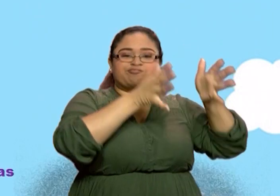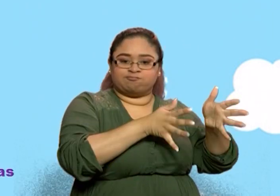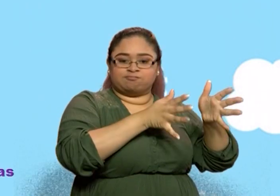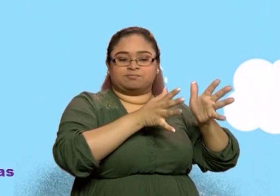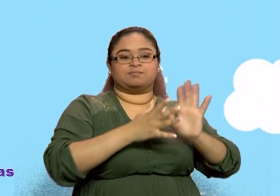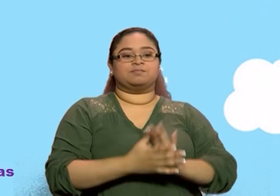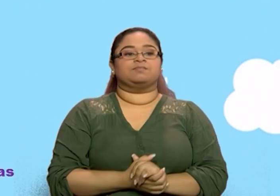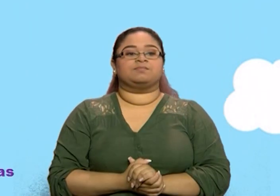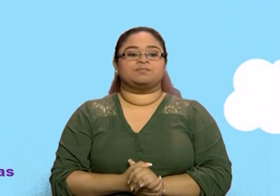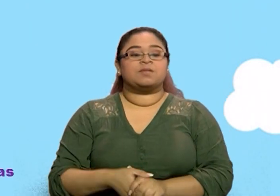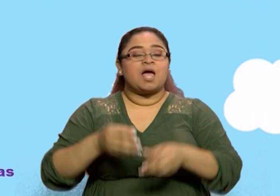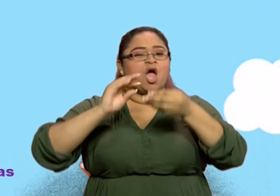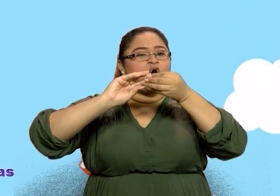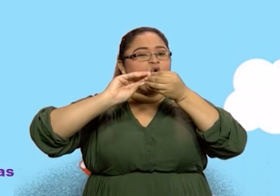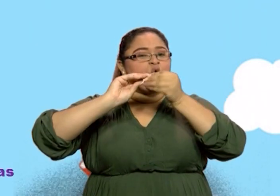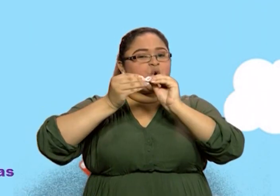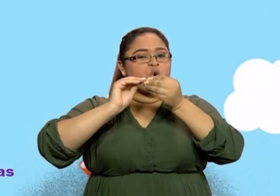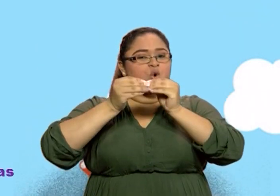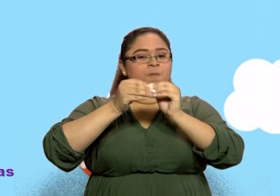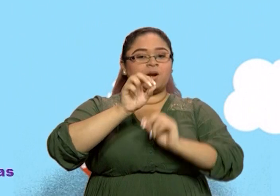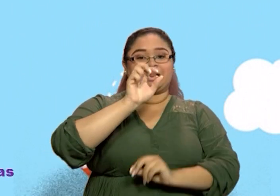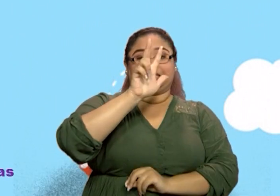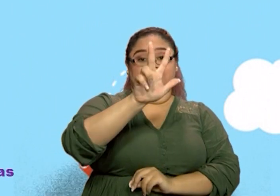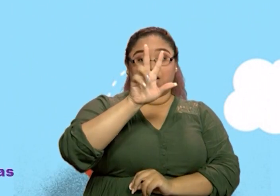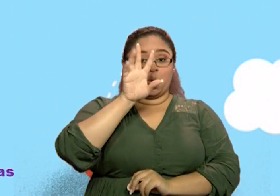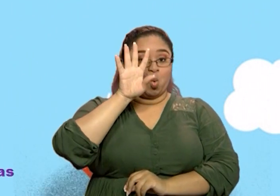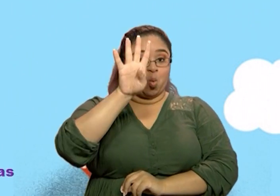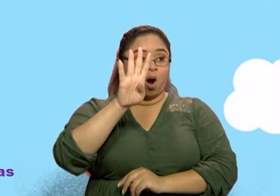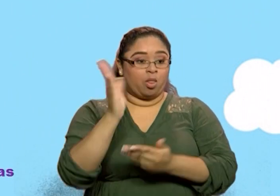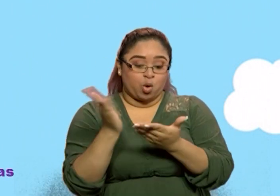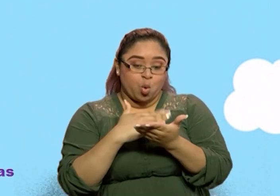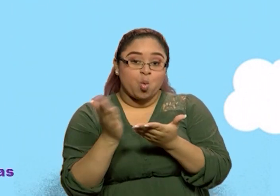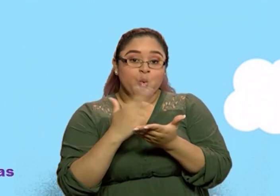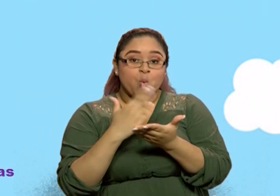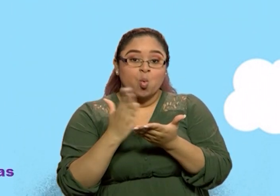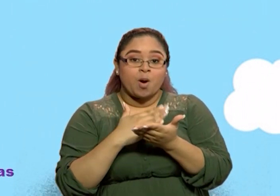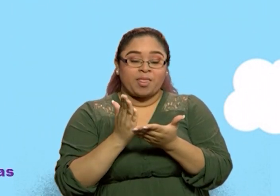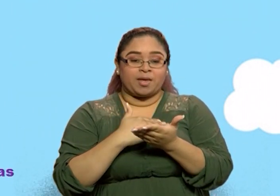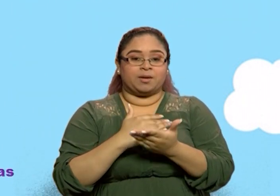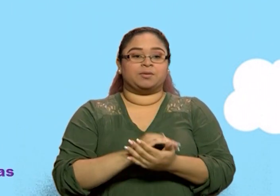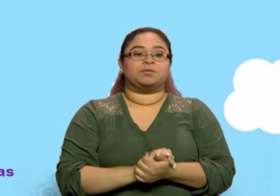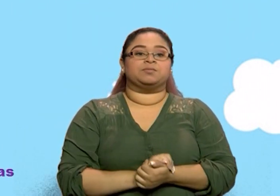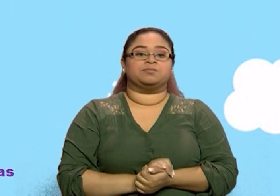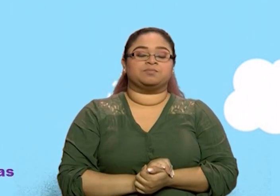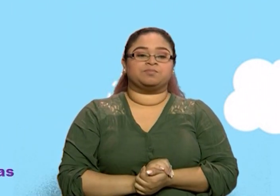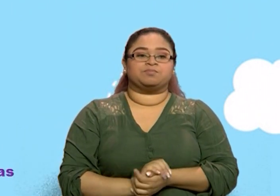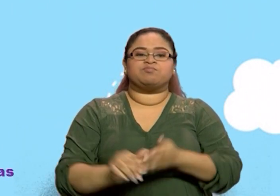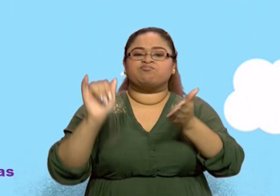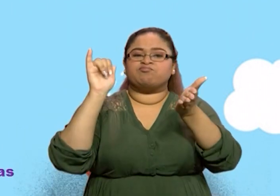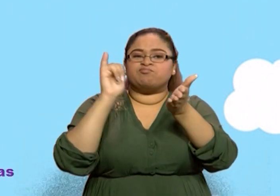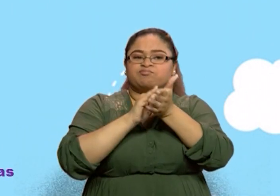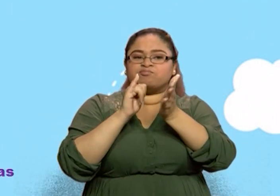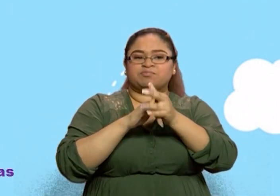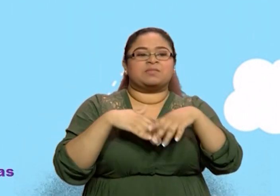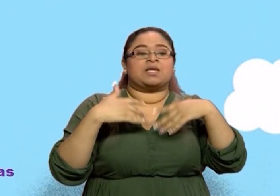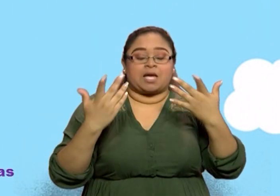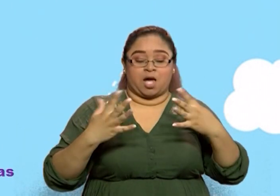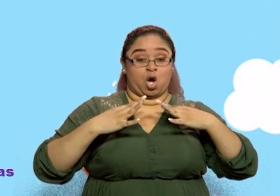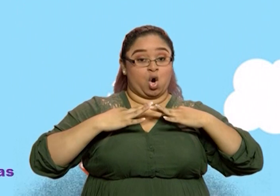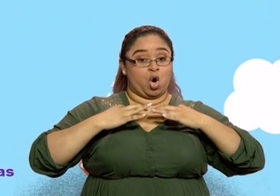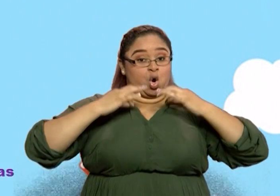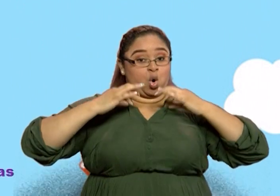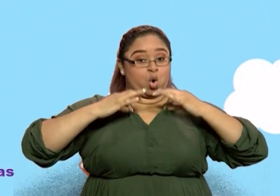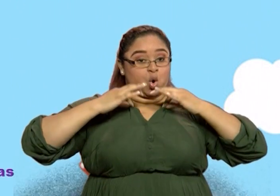ti y se encuentra en la página 34 de tu cuaderno de trabajo. Aquí vas a unir la ropa y